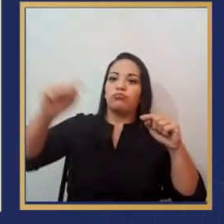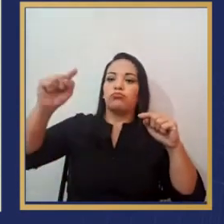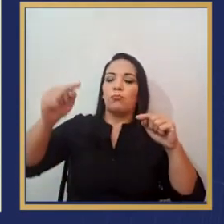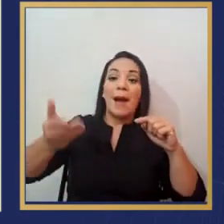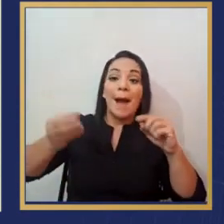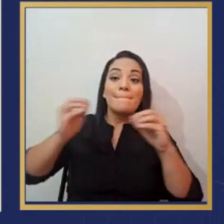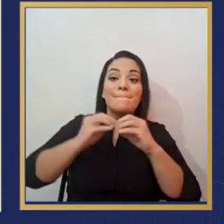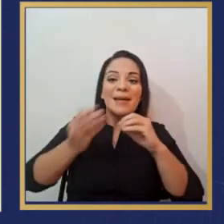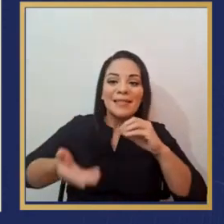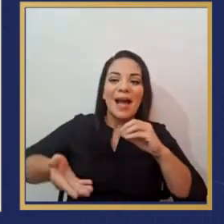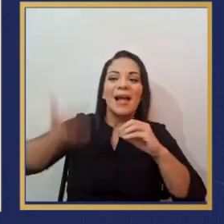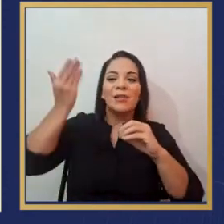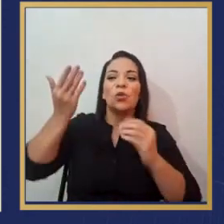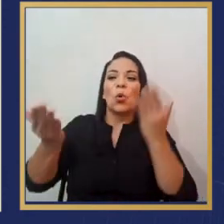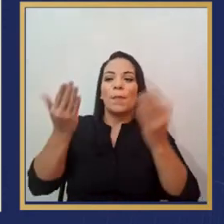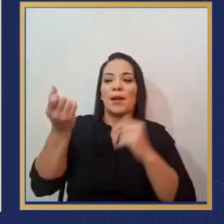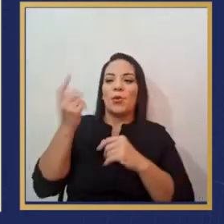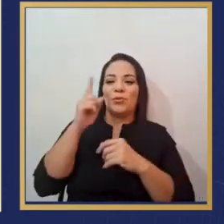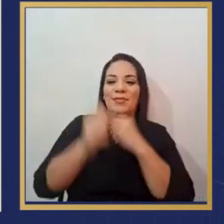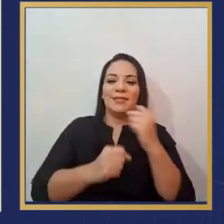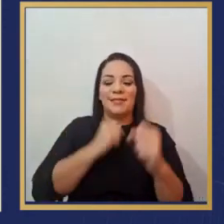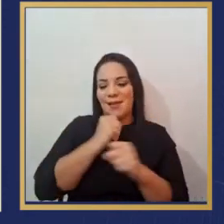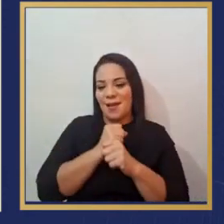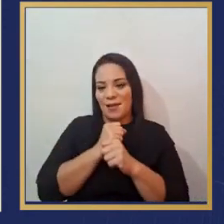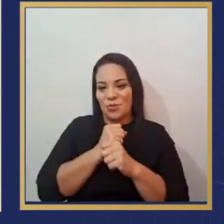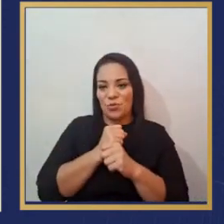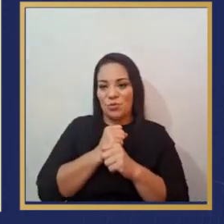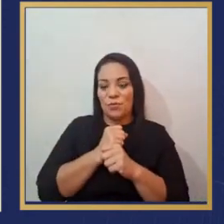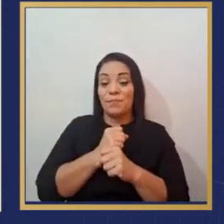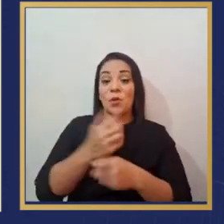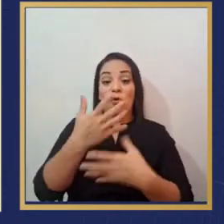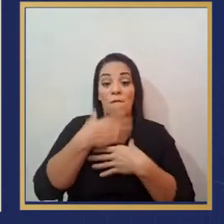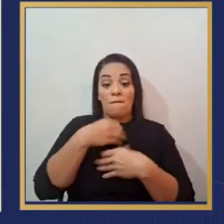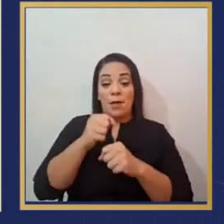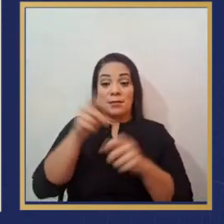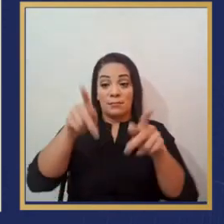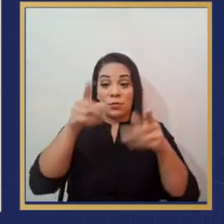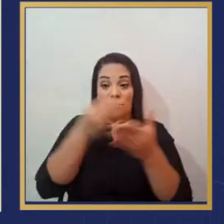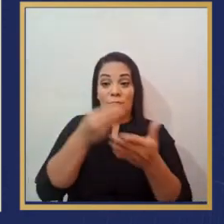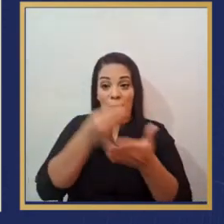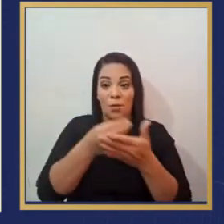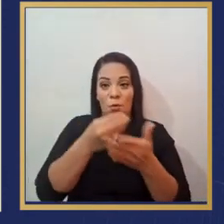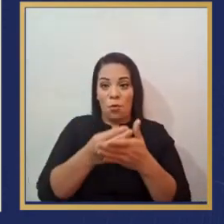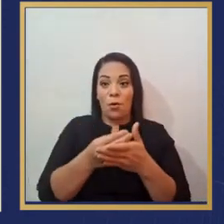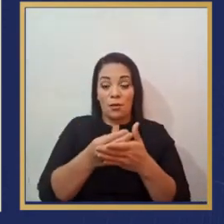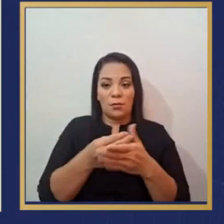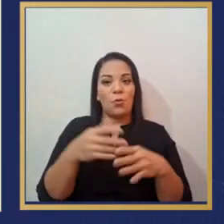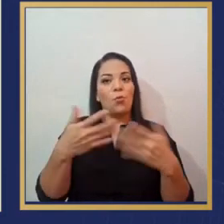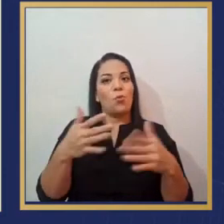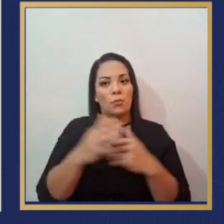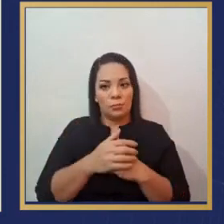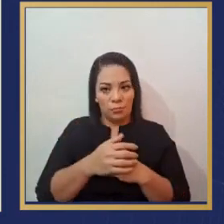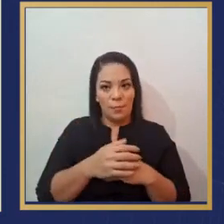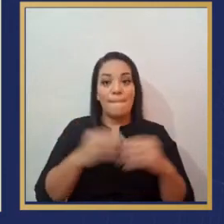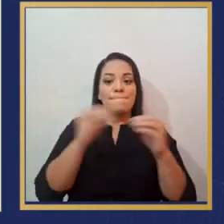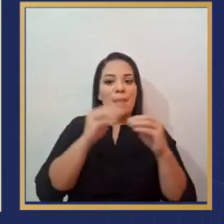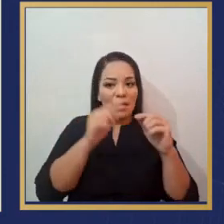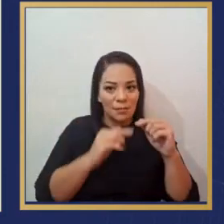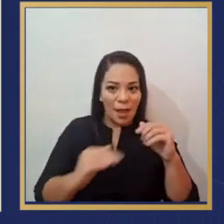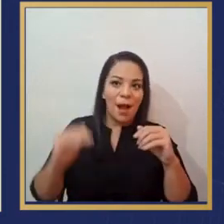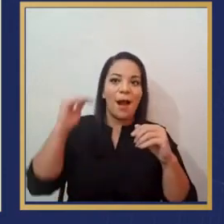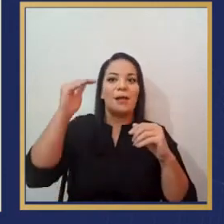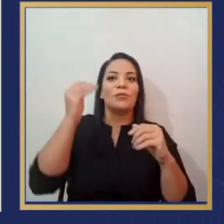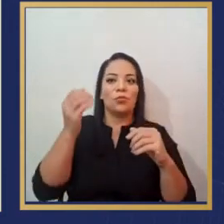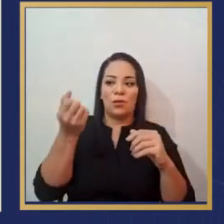últimos 11 años. Y recuerden que la confianza del consumidor está en su punto más alto de los últimos 13 años. O todo va